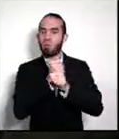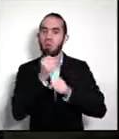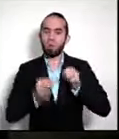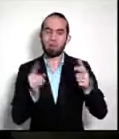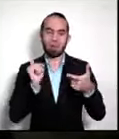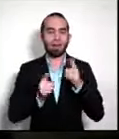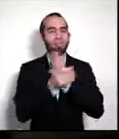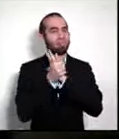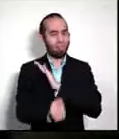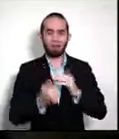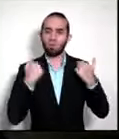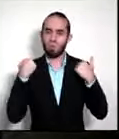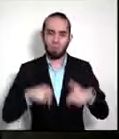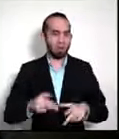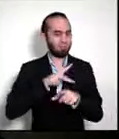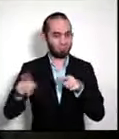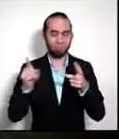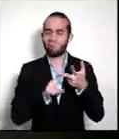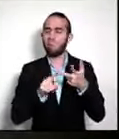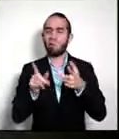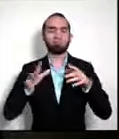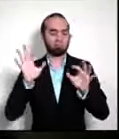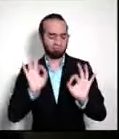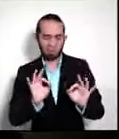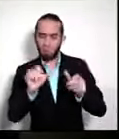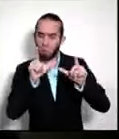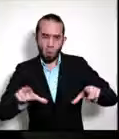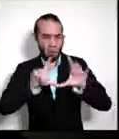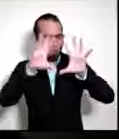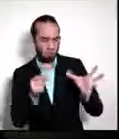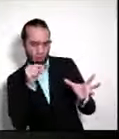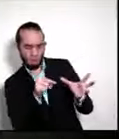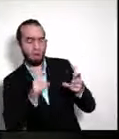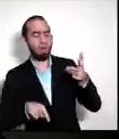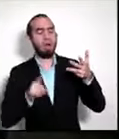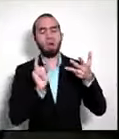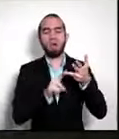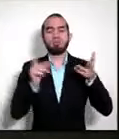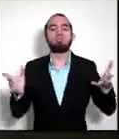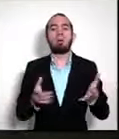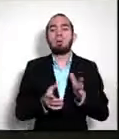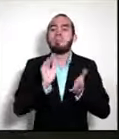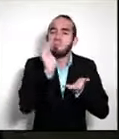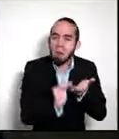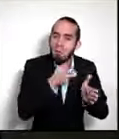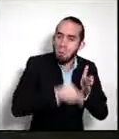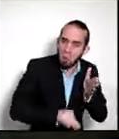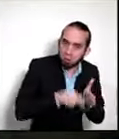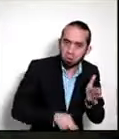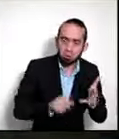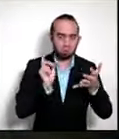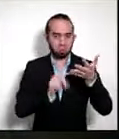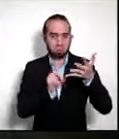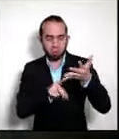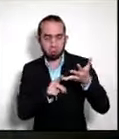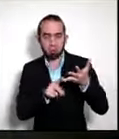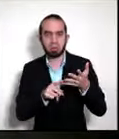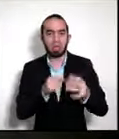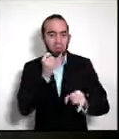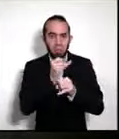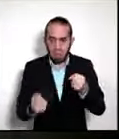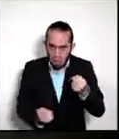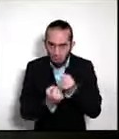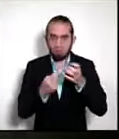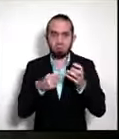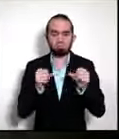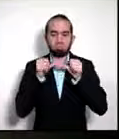ubicación estratégica incentivos fiscales institucionalidad de apoyo y estabilidad